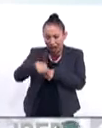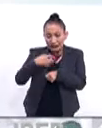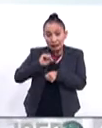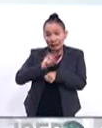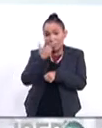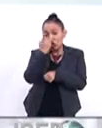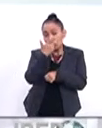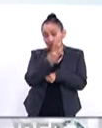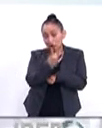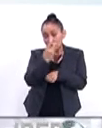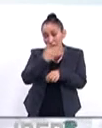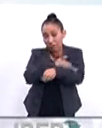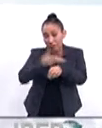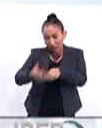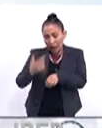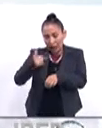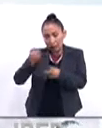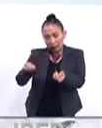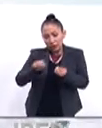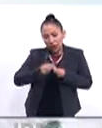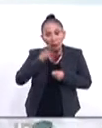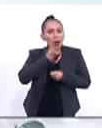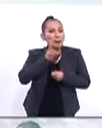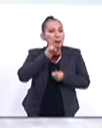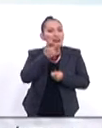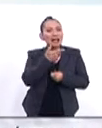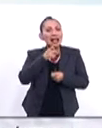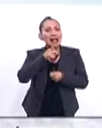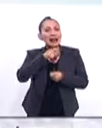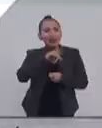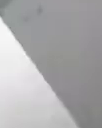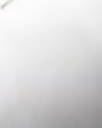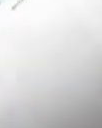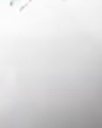62 familias que han brindado muestras genéticas